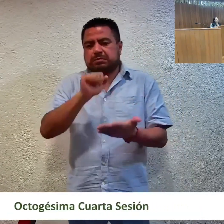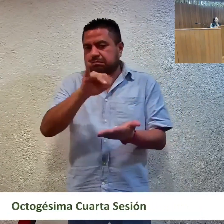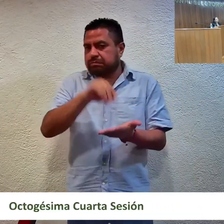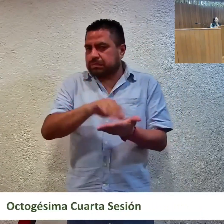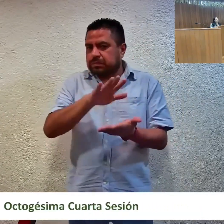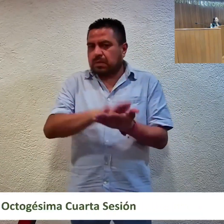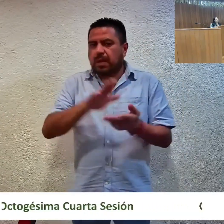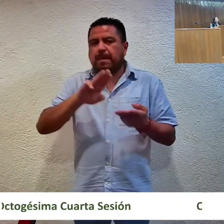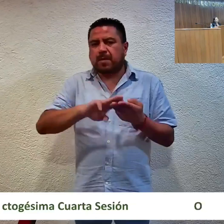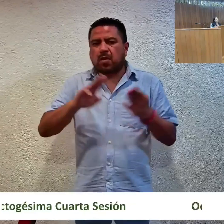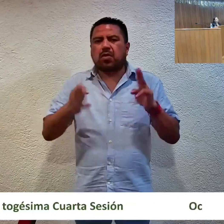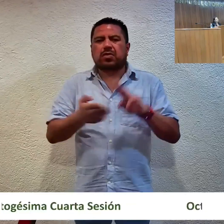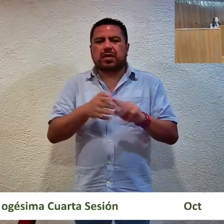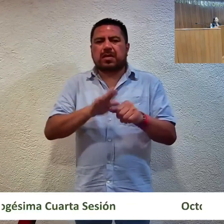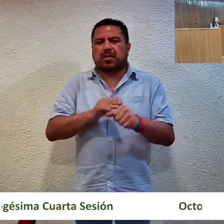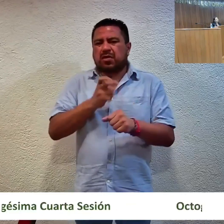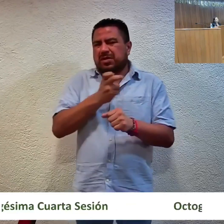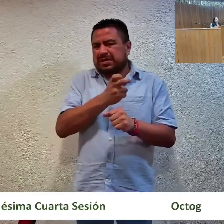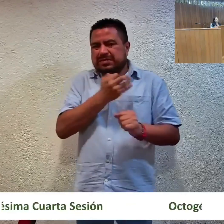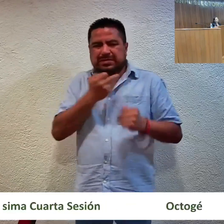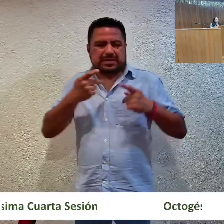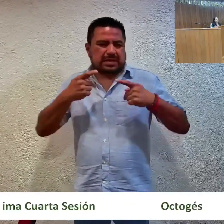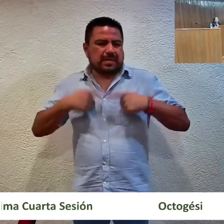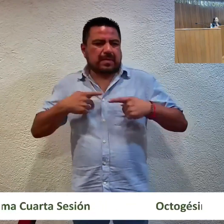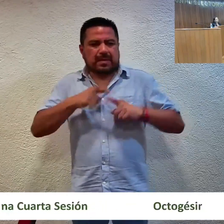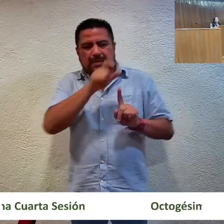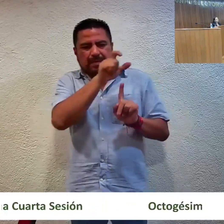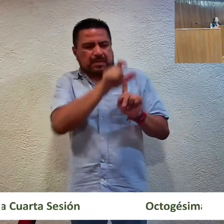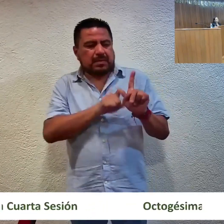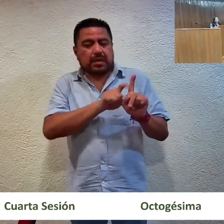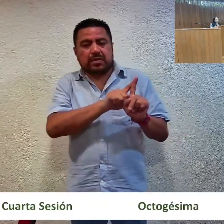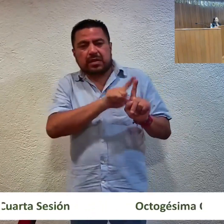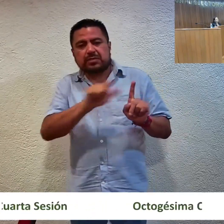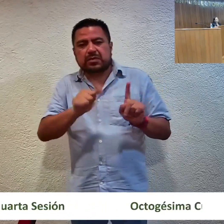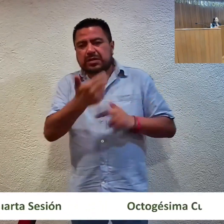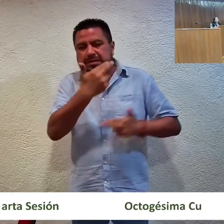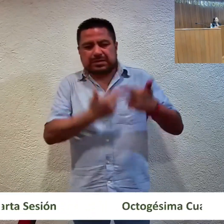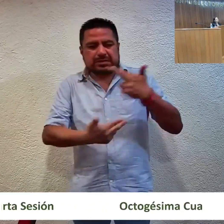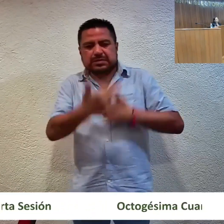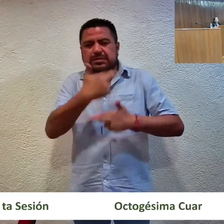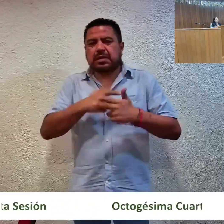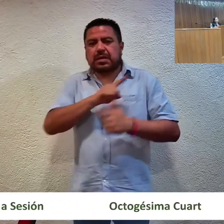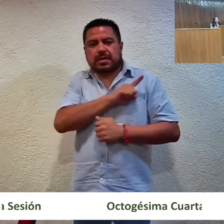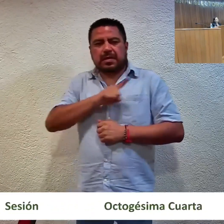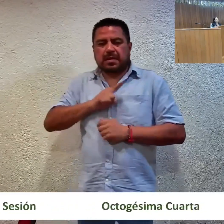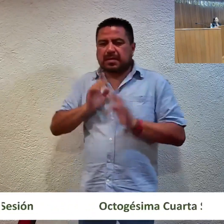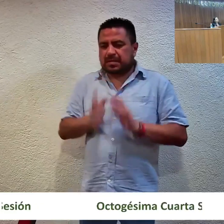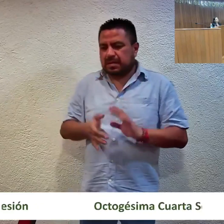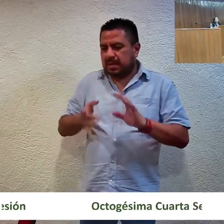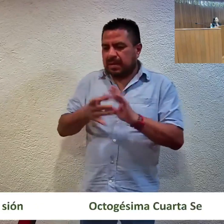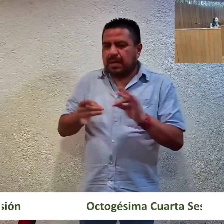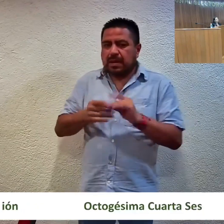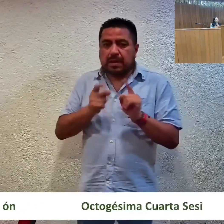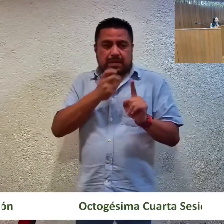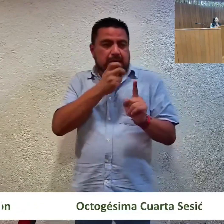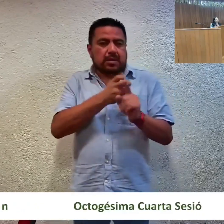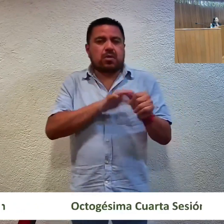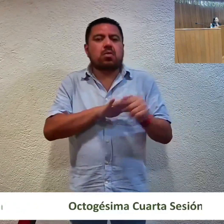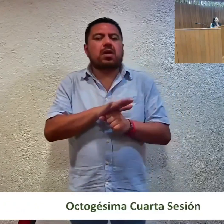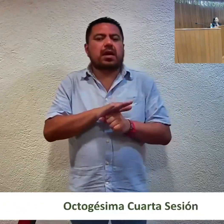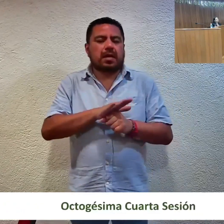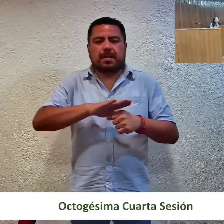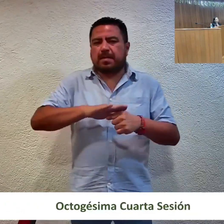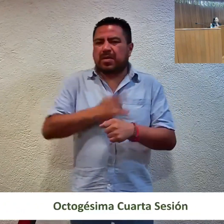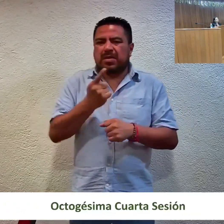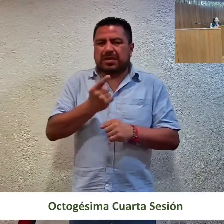motivos de agravio expuestos por la actora y, en consecuencia, revocar la medida cautelar antes mencionada. Lo anterior, porque,